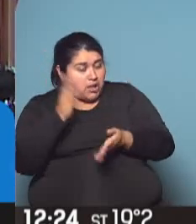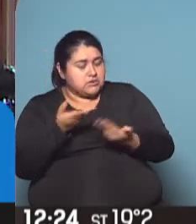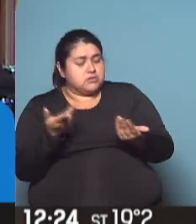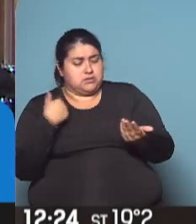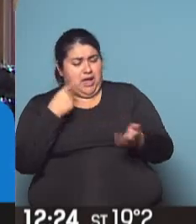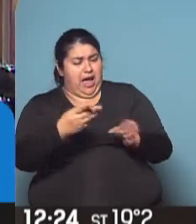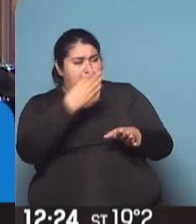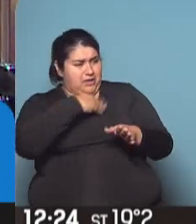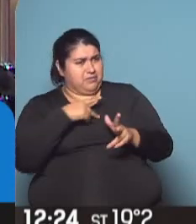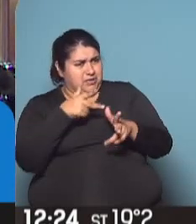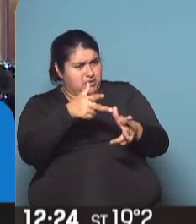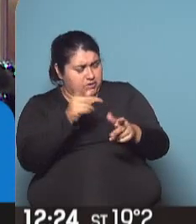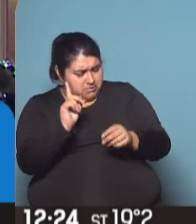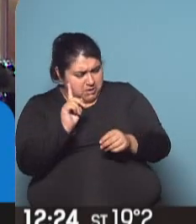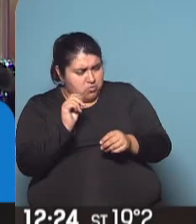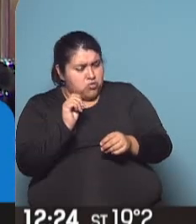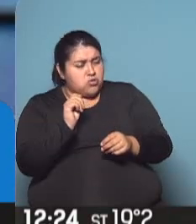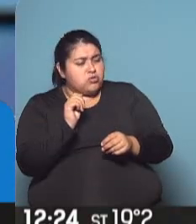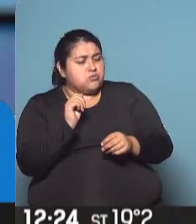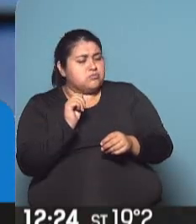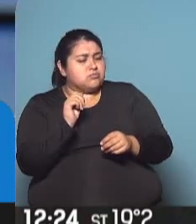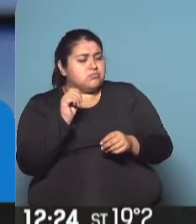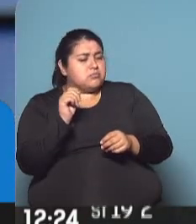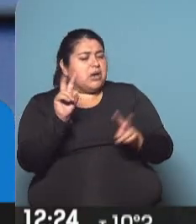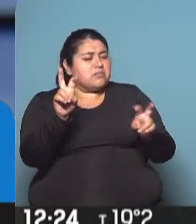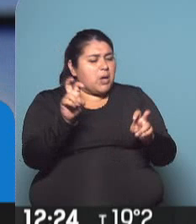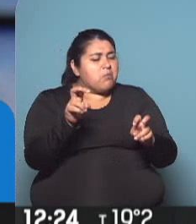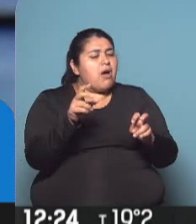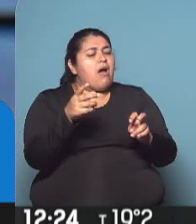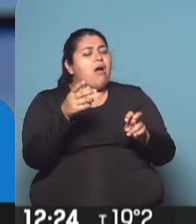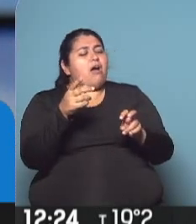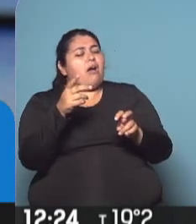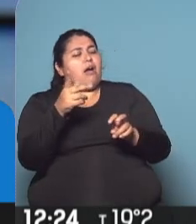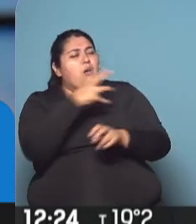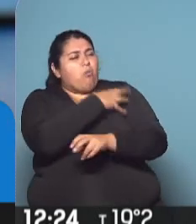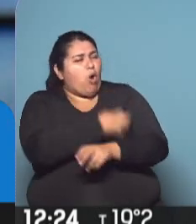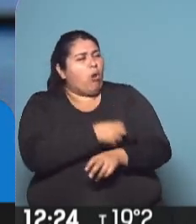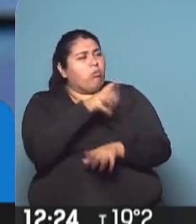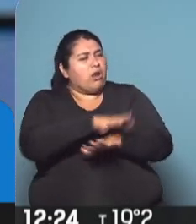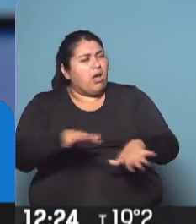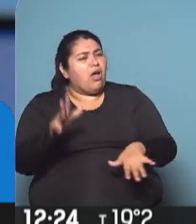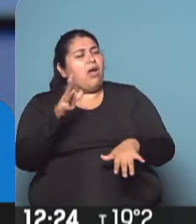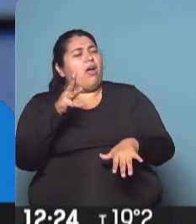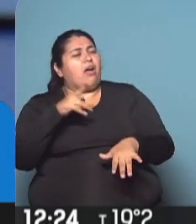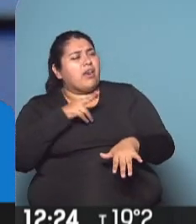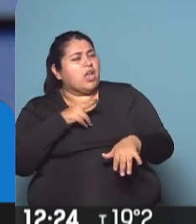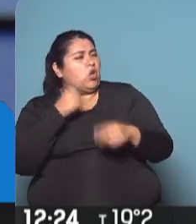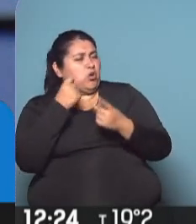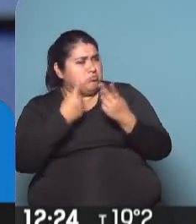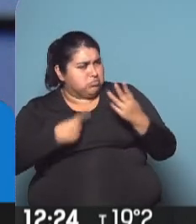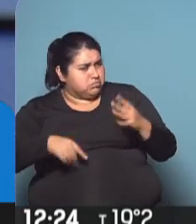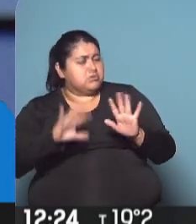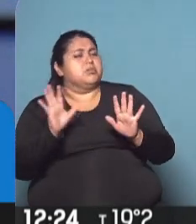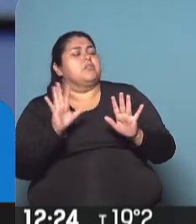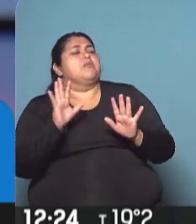yo decía al principio que esto no distingue entre clases sociales. No, para Uno piensa que a lo mejor las familias más vulnerables, no